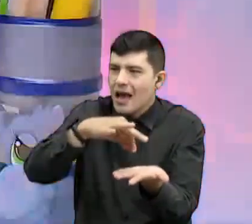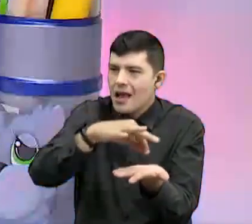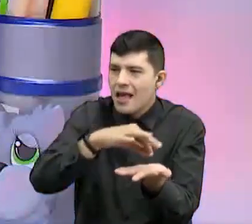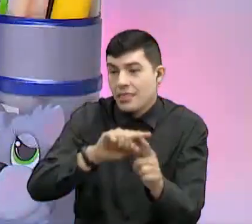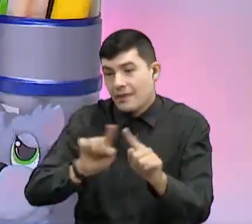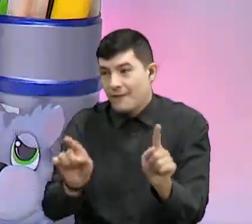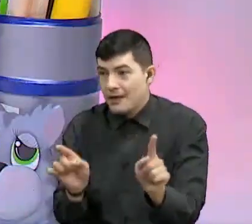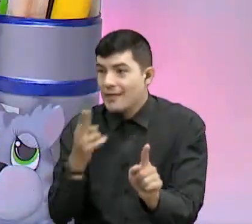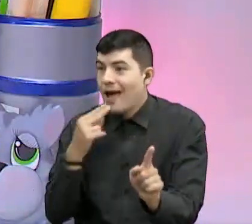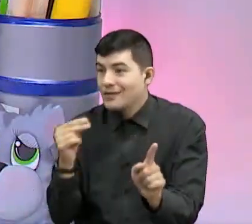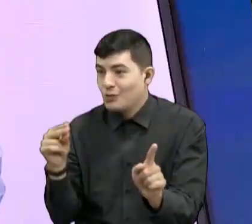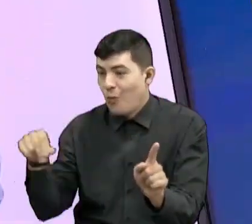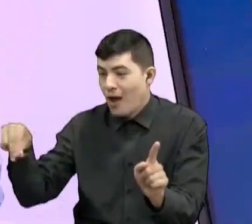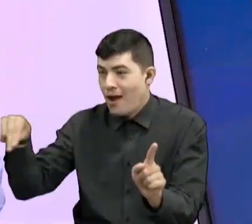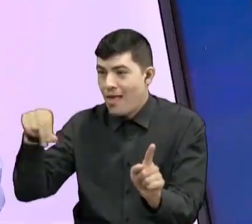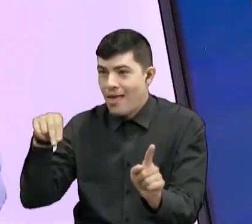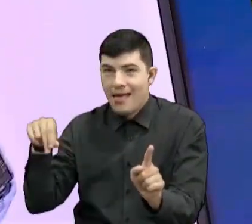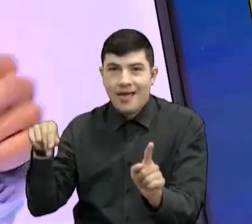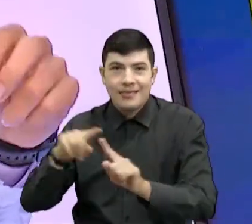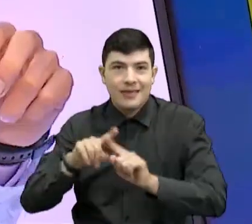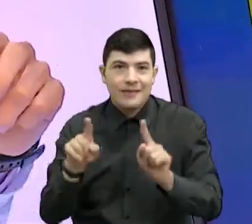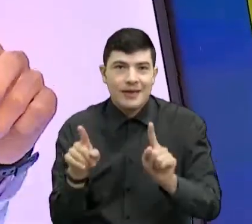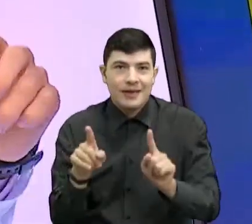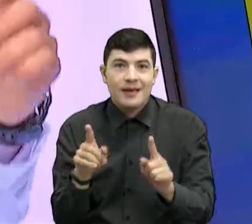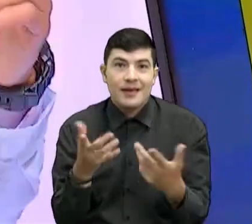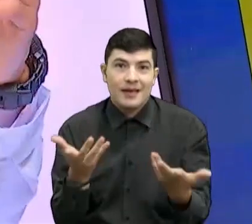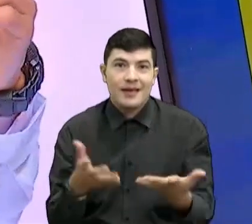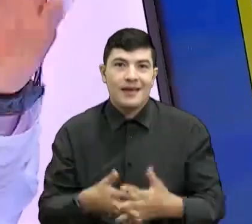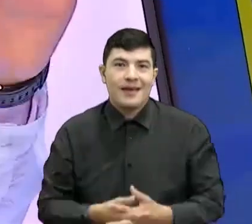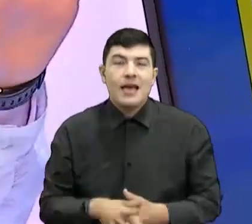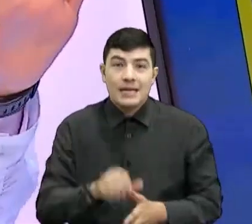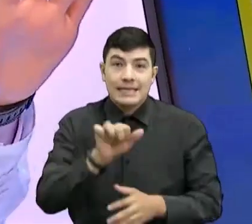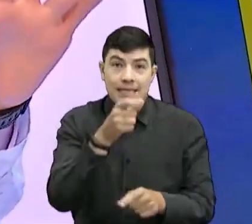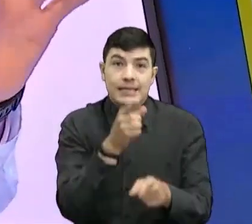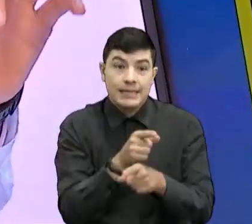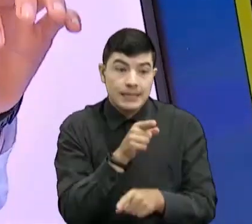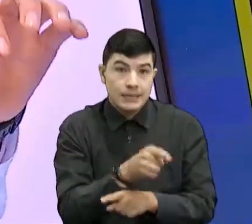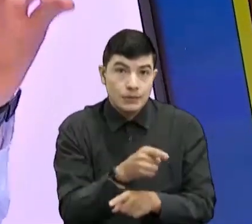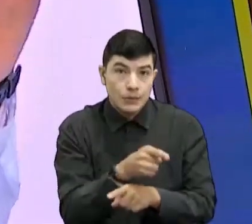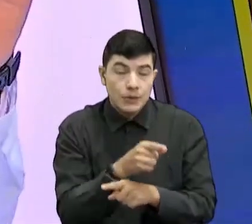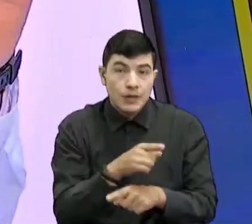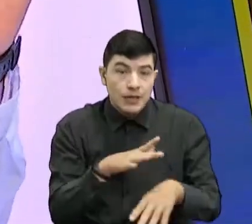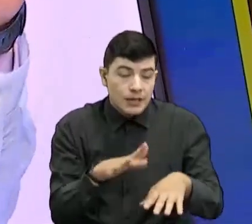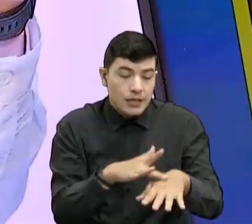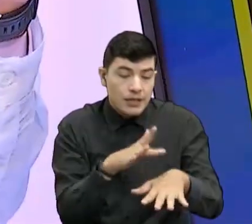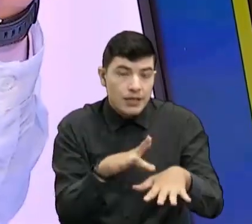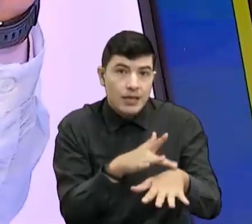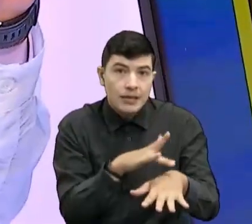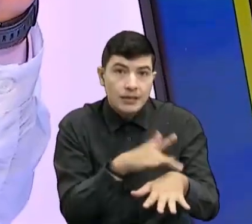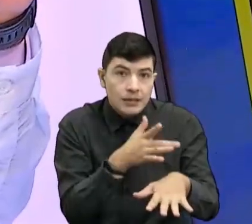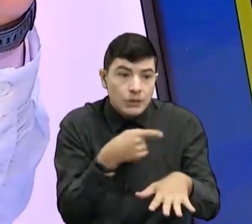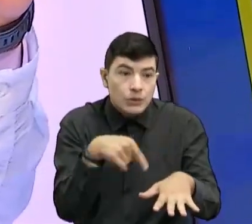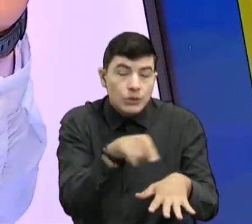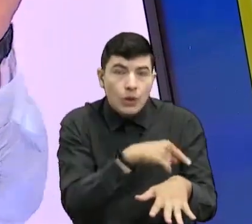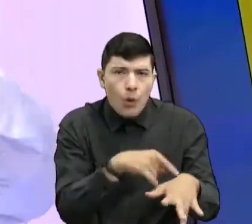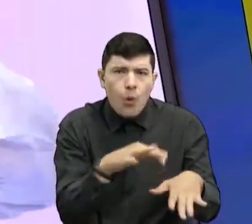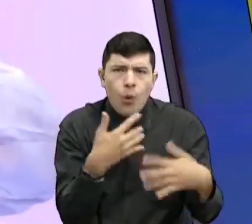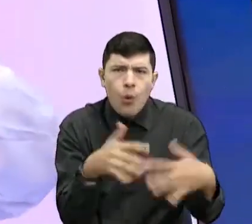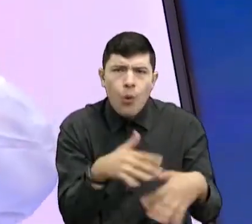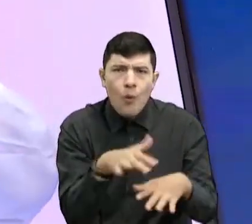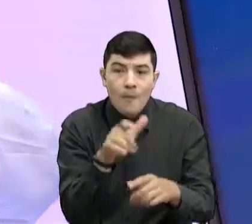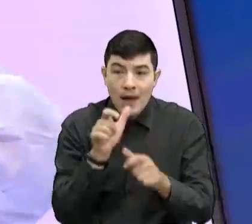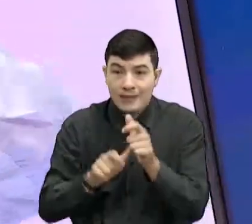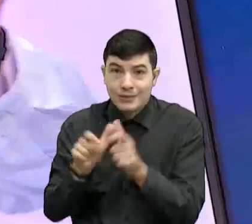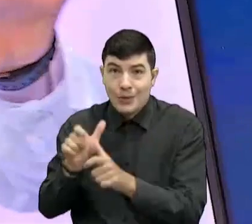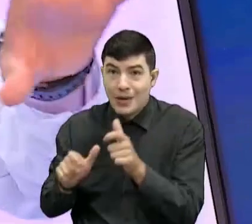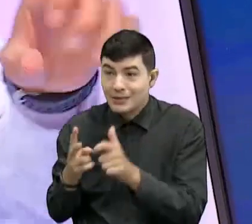Y fíjate, Arianita, que este órgano lo desarrollan mucho las personas que lamentablemente han quedado cieguitas. Y de